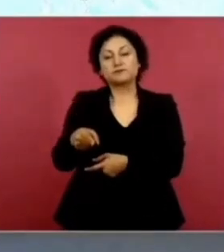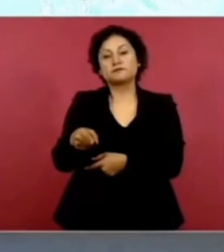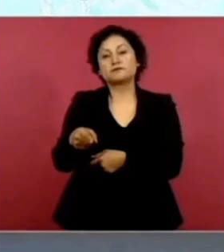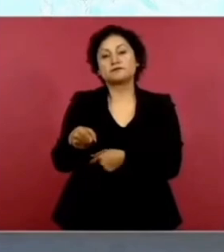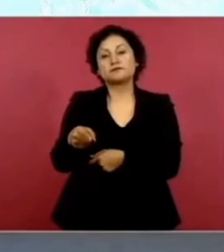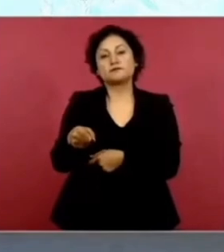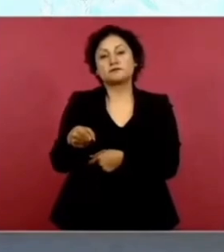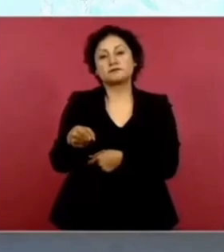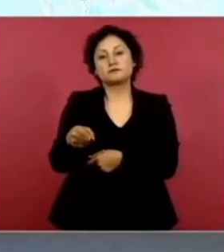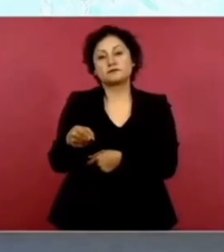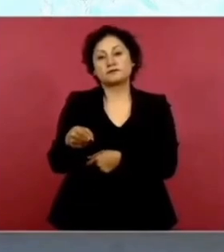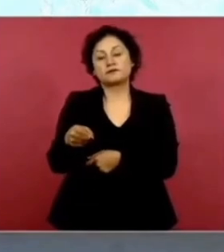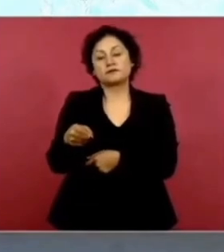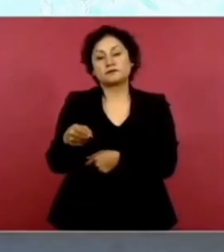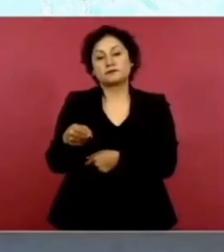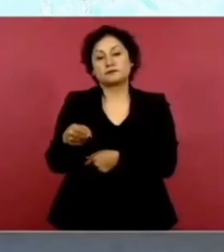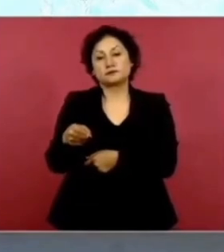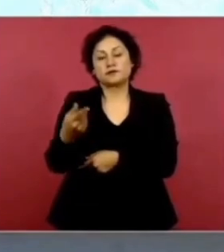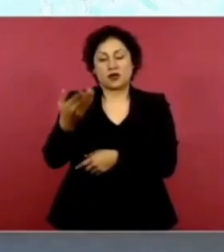A la refinería.